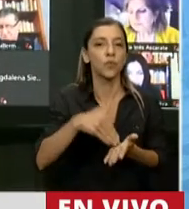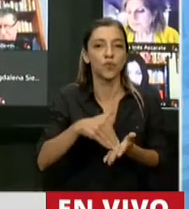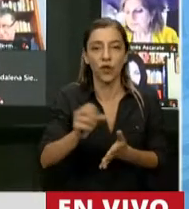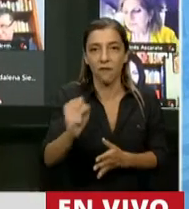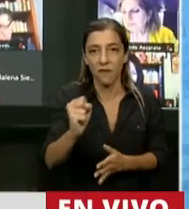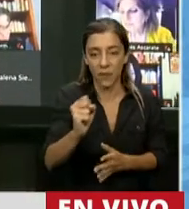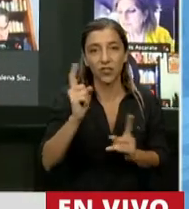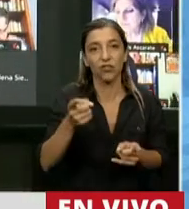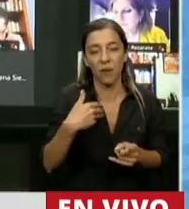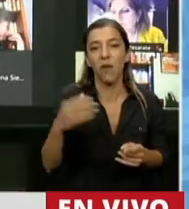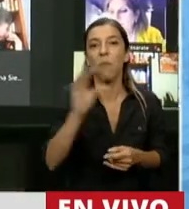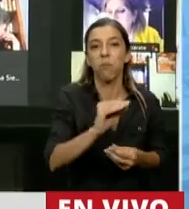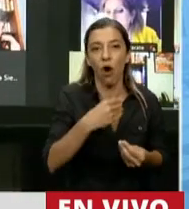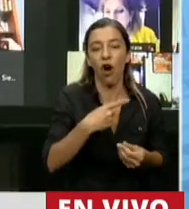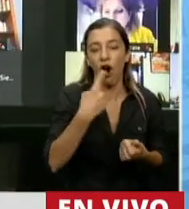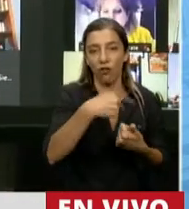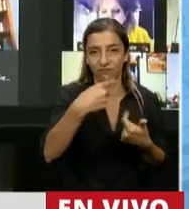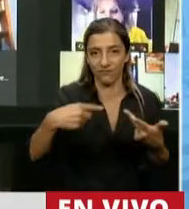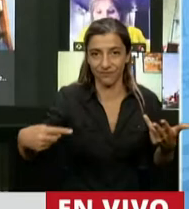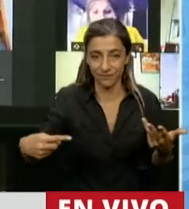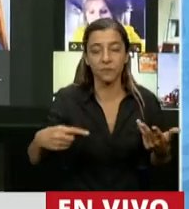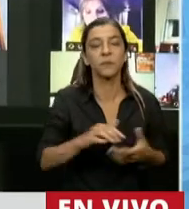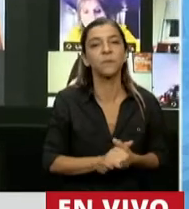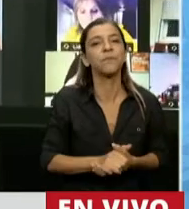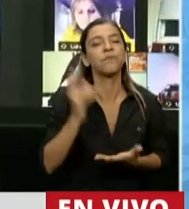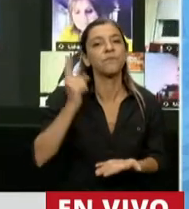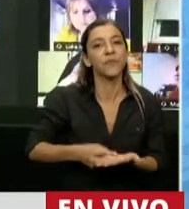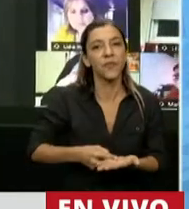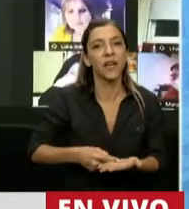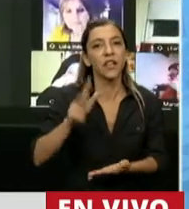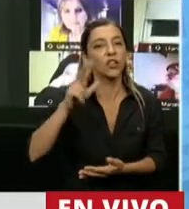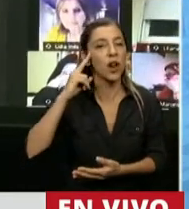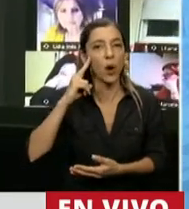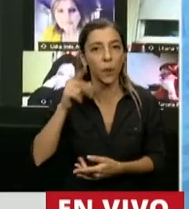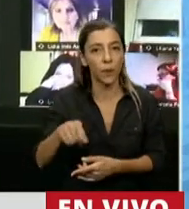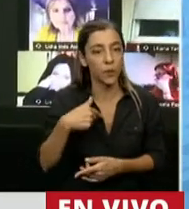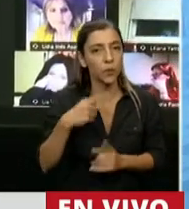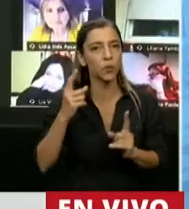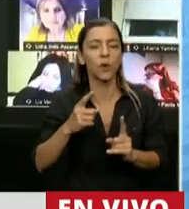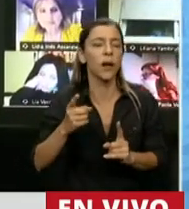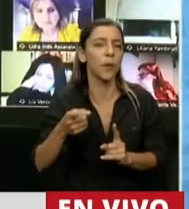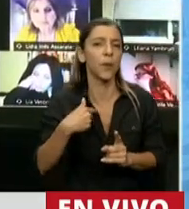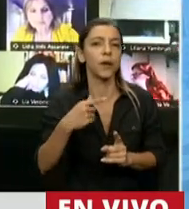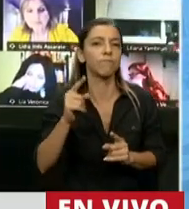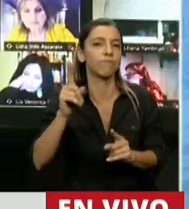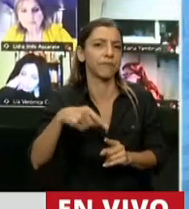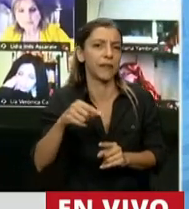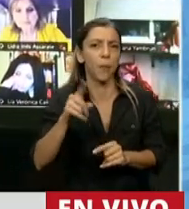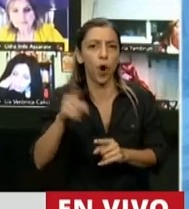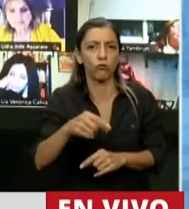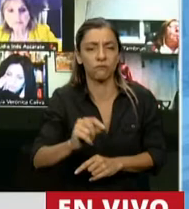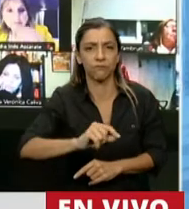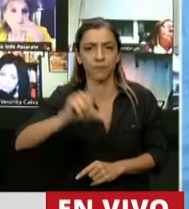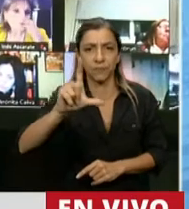todo esto que el decreto 3.99 claramente imputó ese incremento del coeficiente al